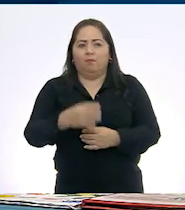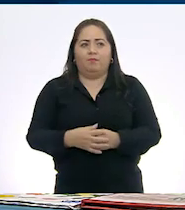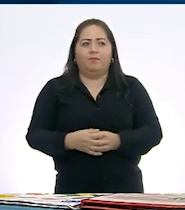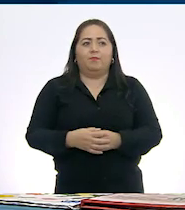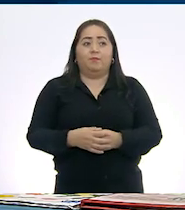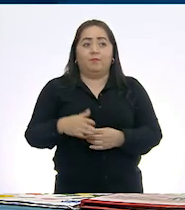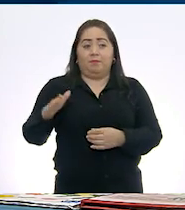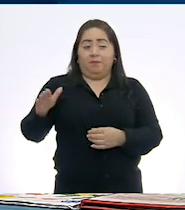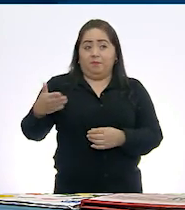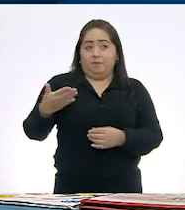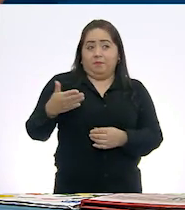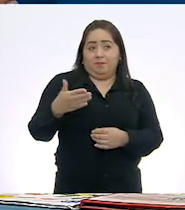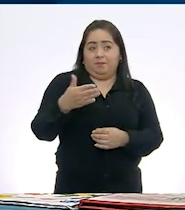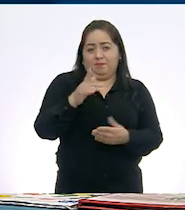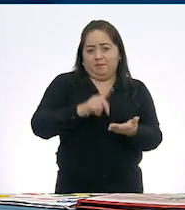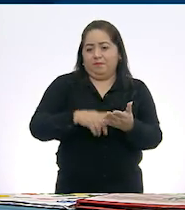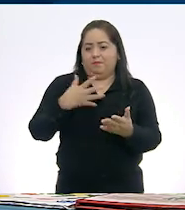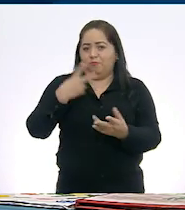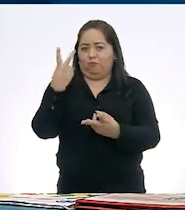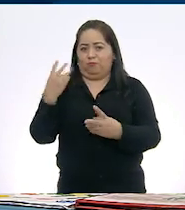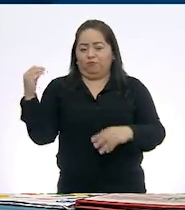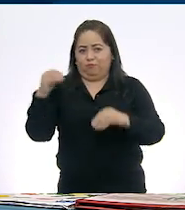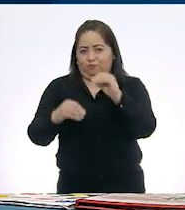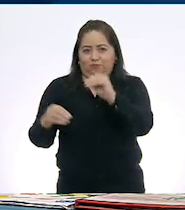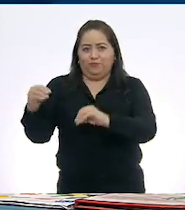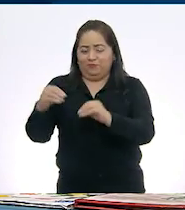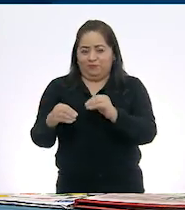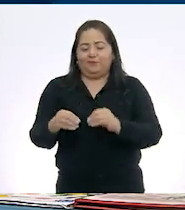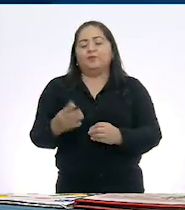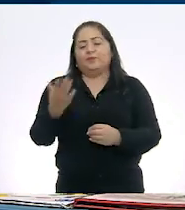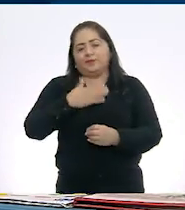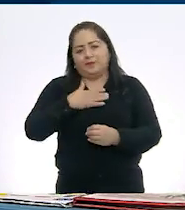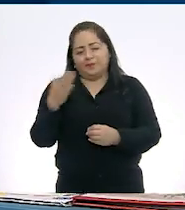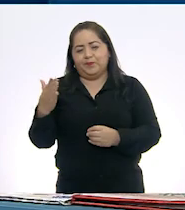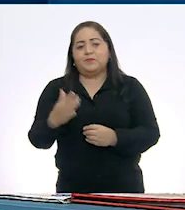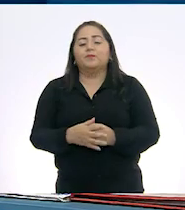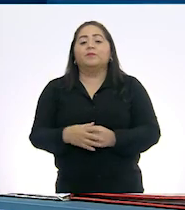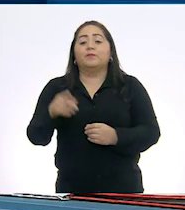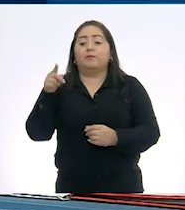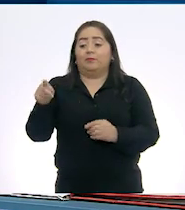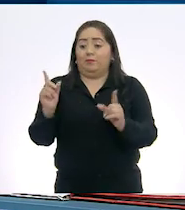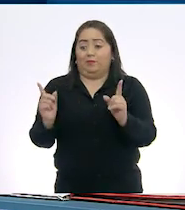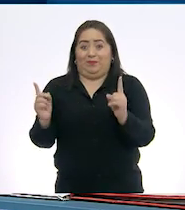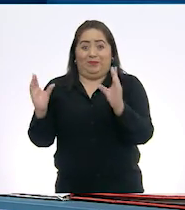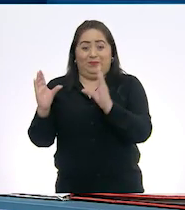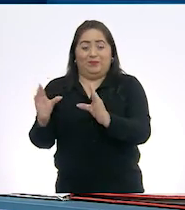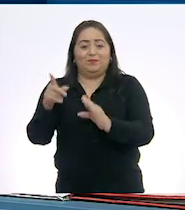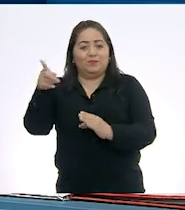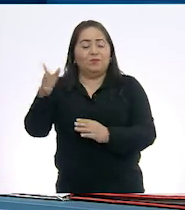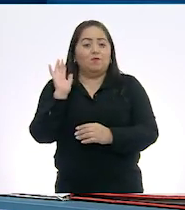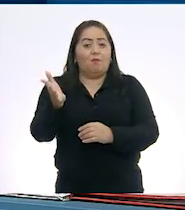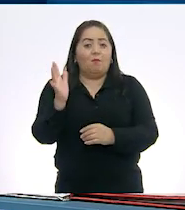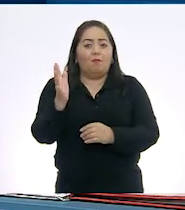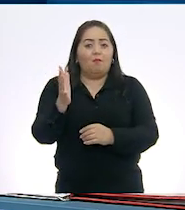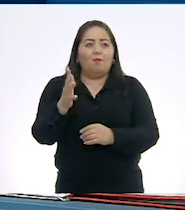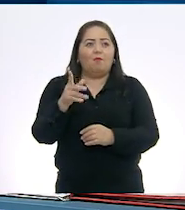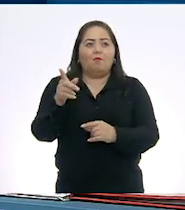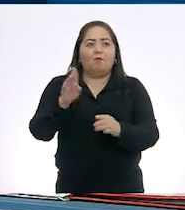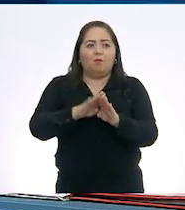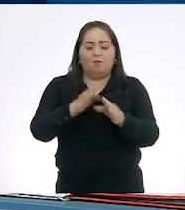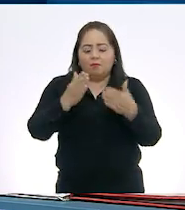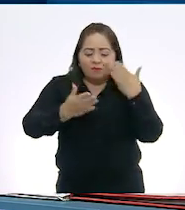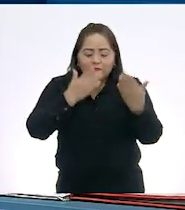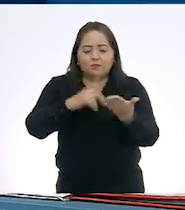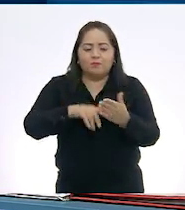El pescado que mencionaste lleva unos ingredientes. Así es. Así es. Bueno, en este bloque tú ya lograste guías de estudio,